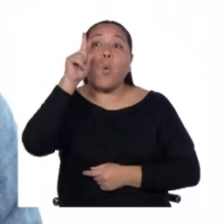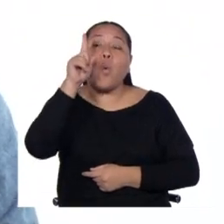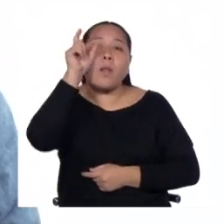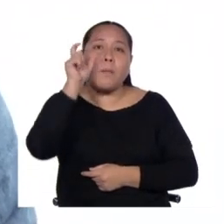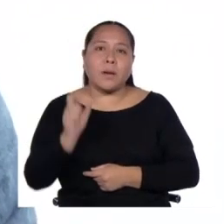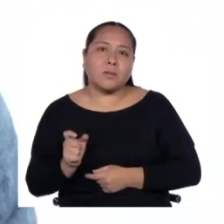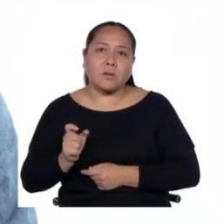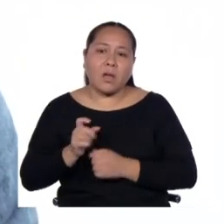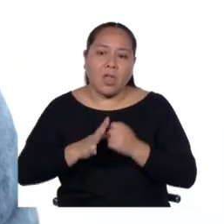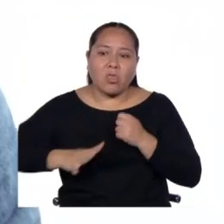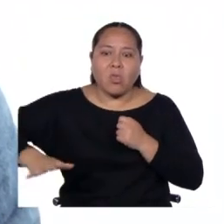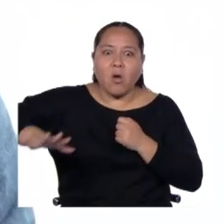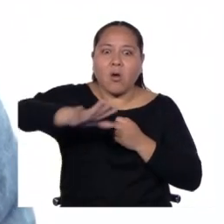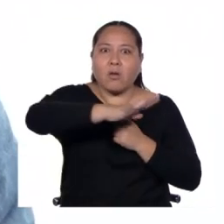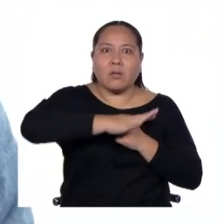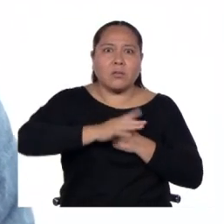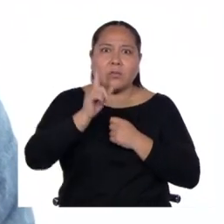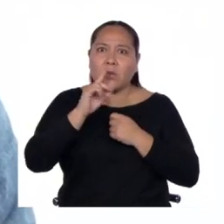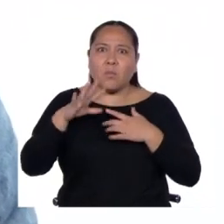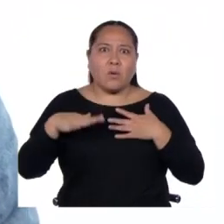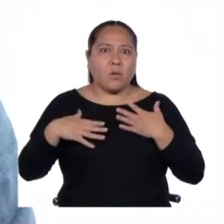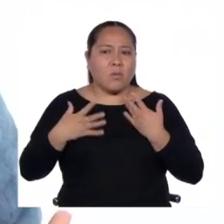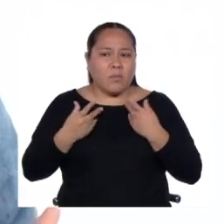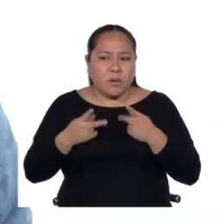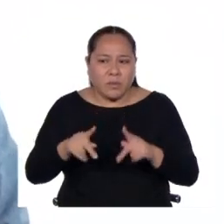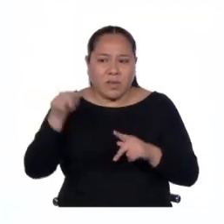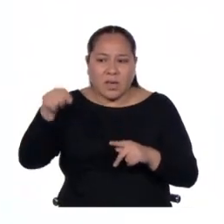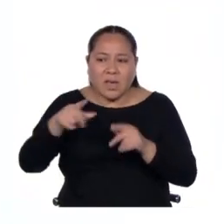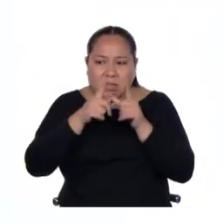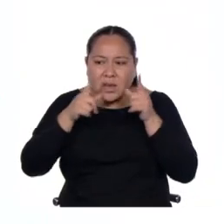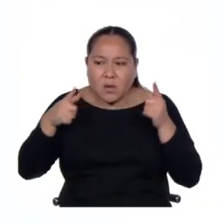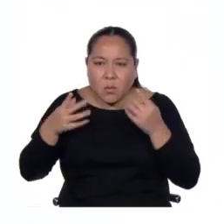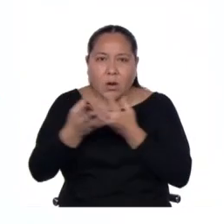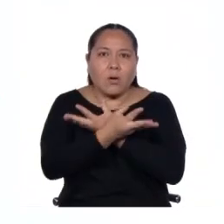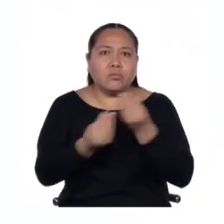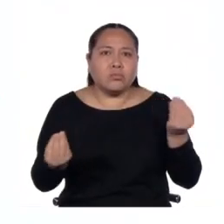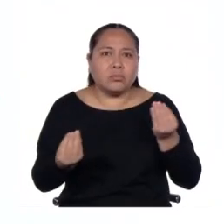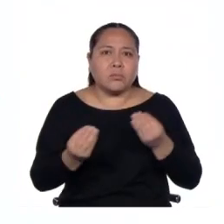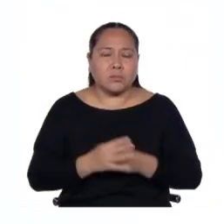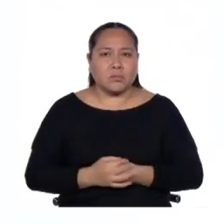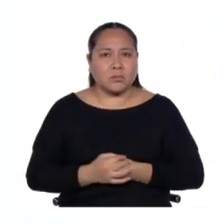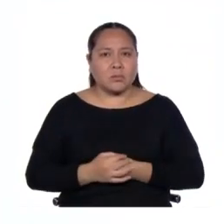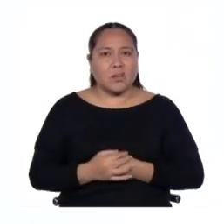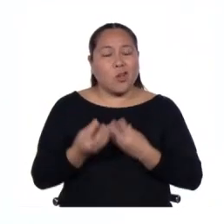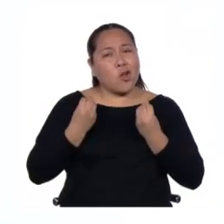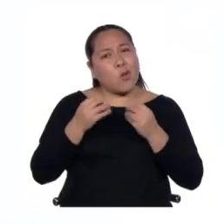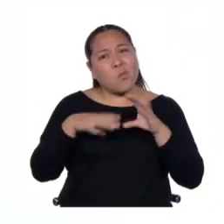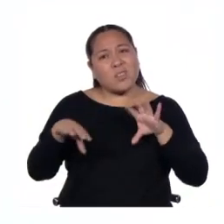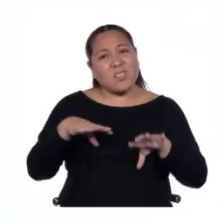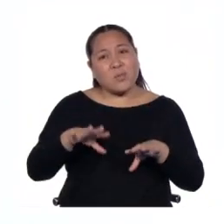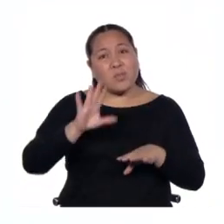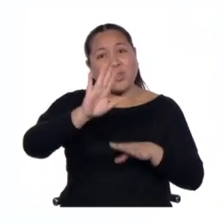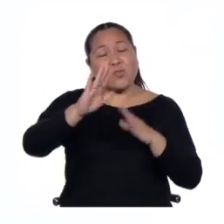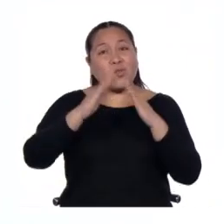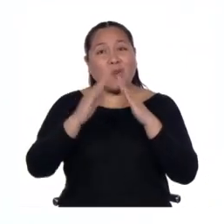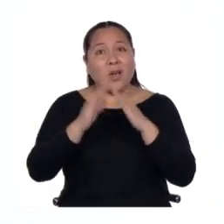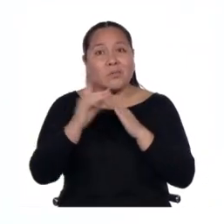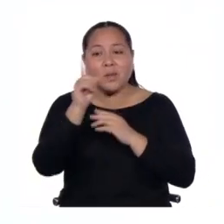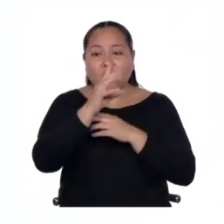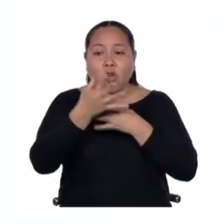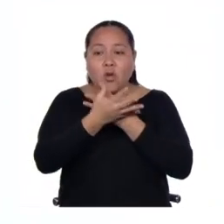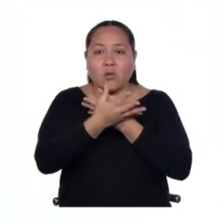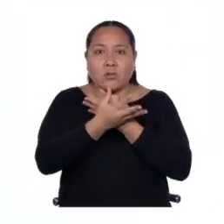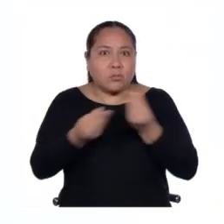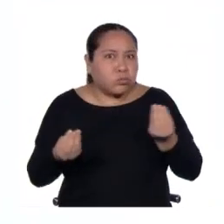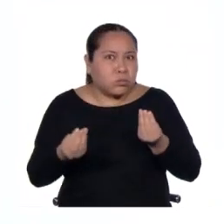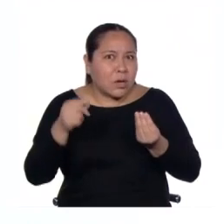territorio. No podemos permitir que esta lengua desaparezca. ¿Y cómo hacemos desde nuestras casas para que no se pierdan